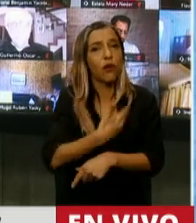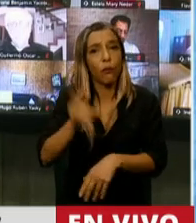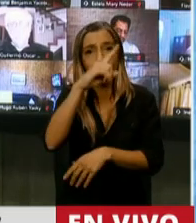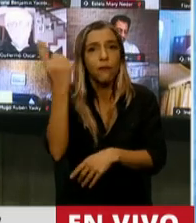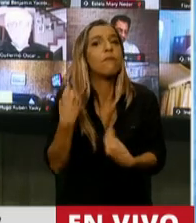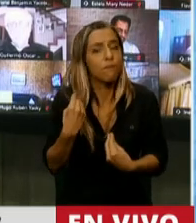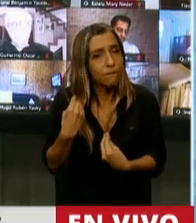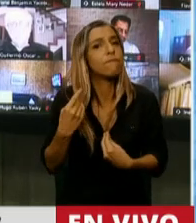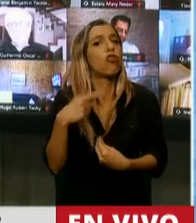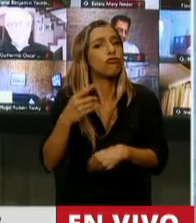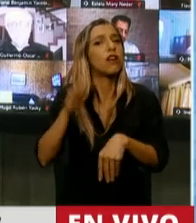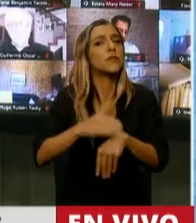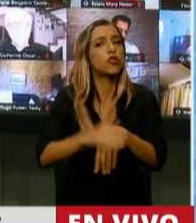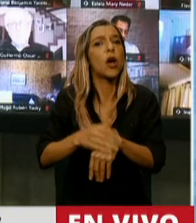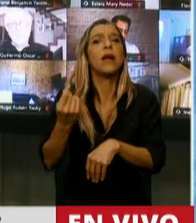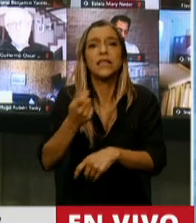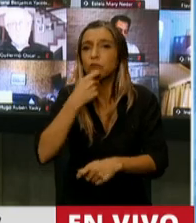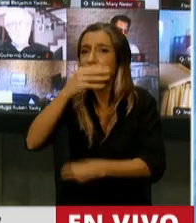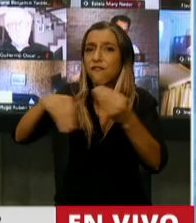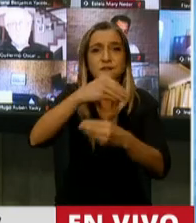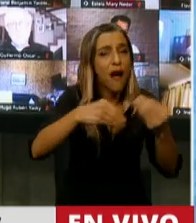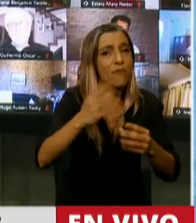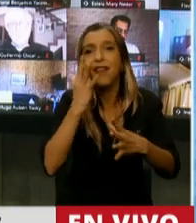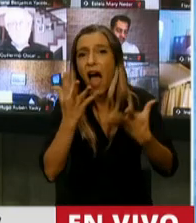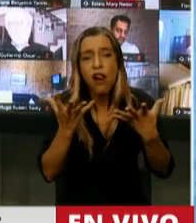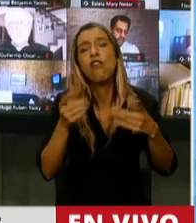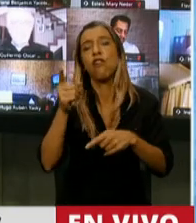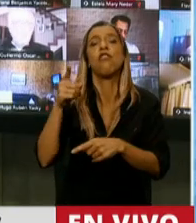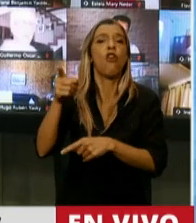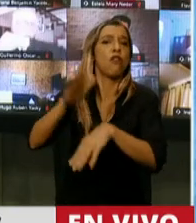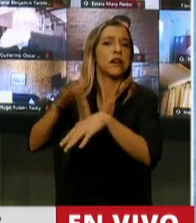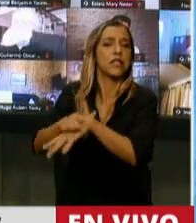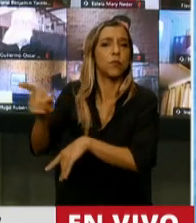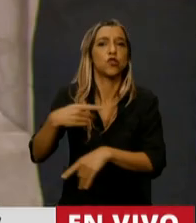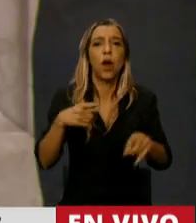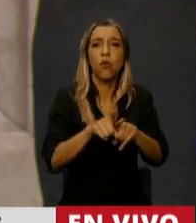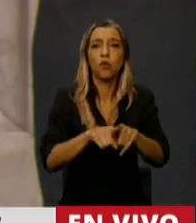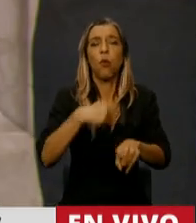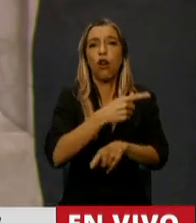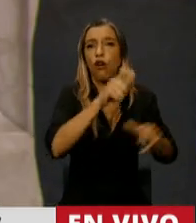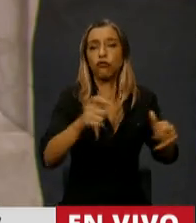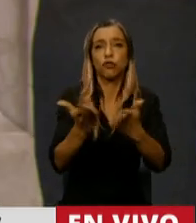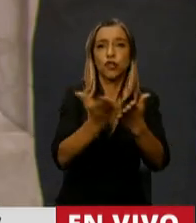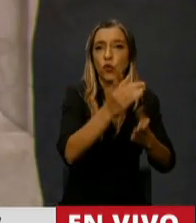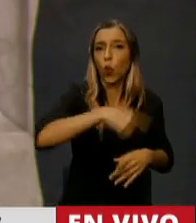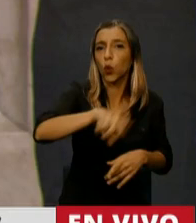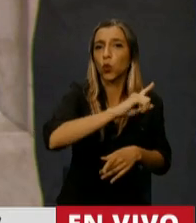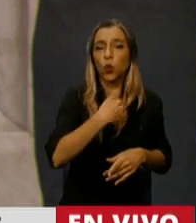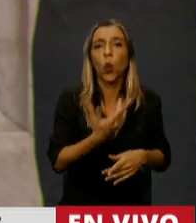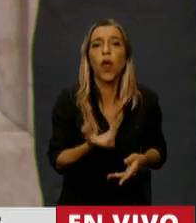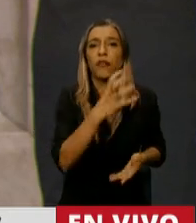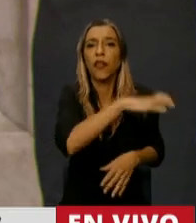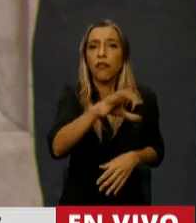física de las familias que están allí y de todas las personas, como muchos estudiantes de distintos centros, de estudiantes de las